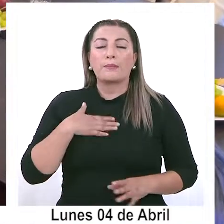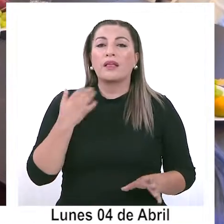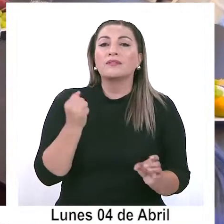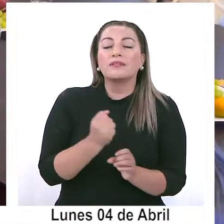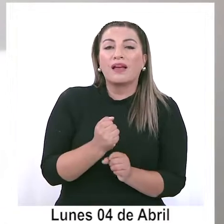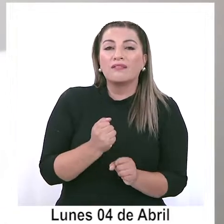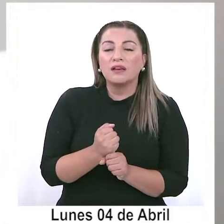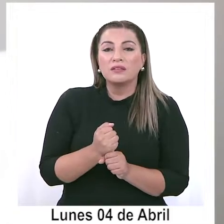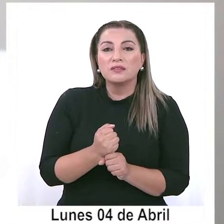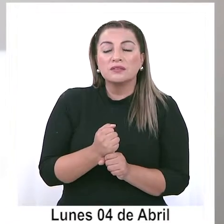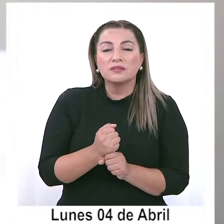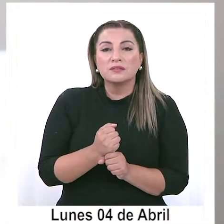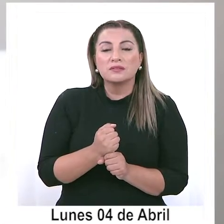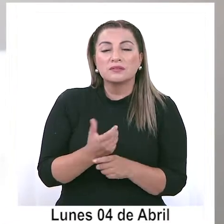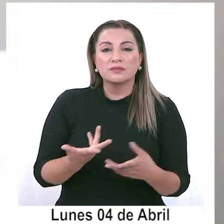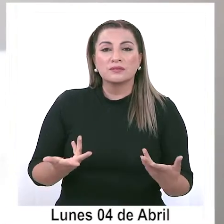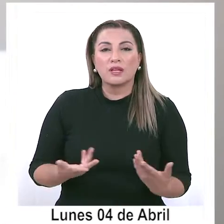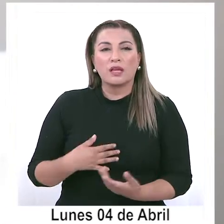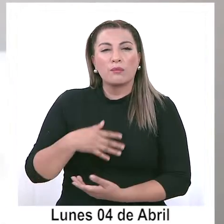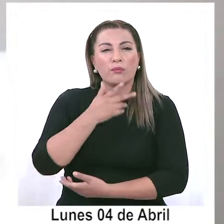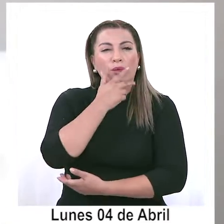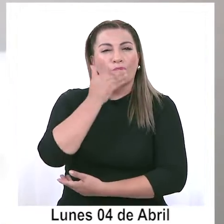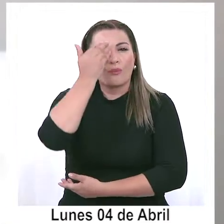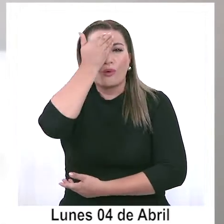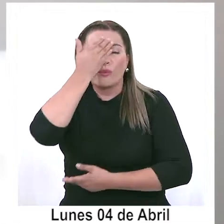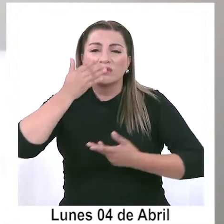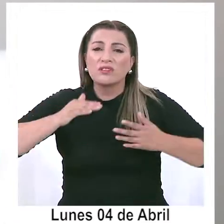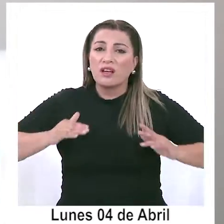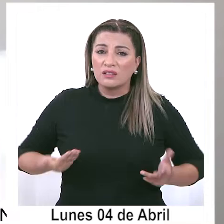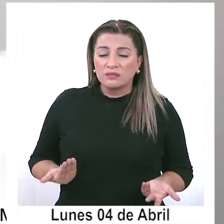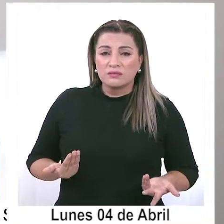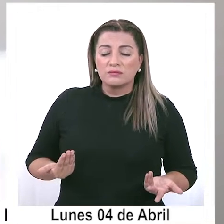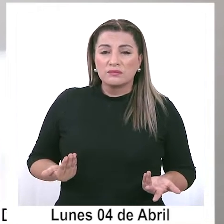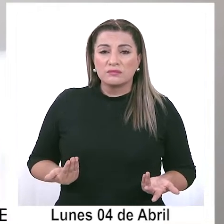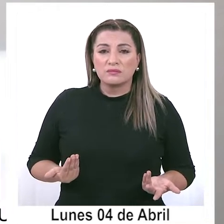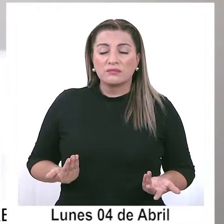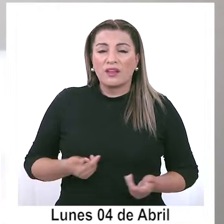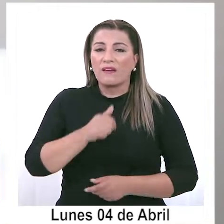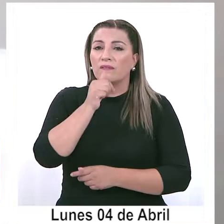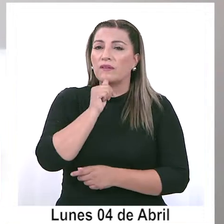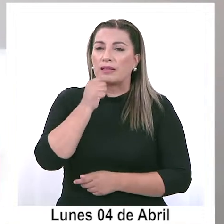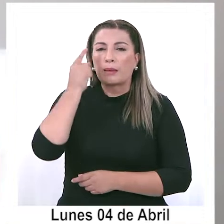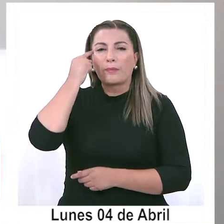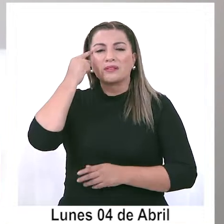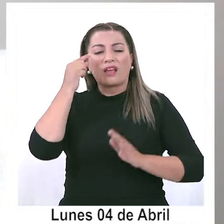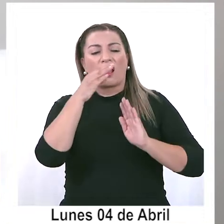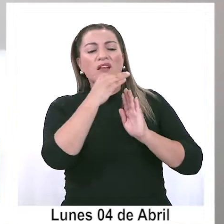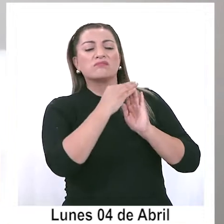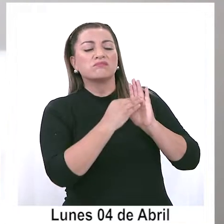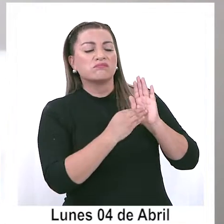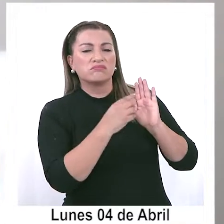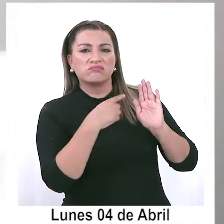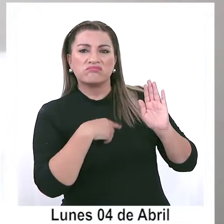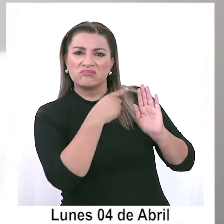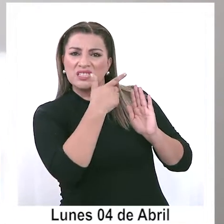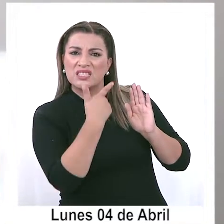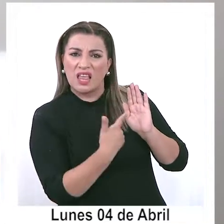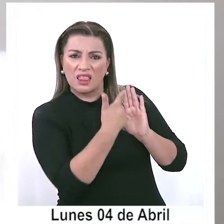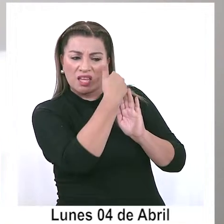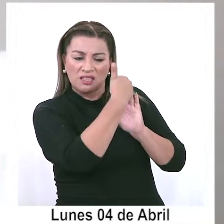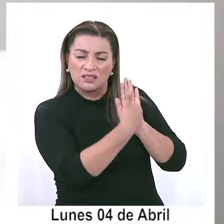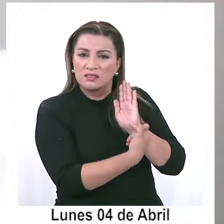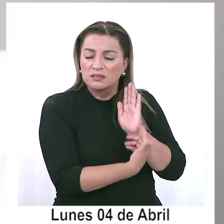por lo menos inquietud y preocupación que a esta altura no se haya considerado a ninguna de esas